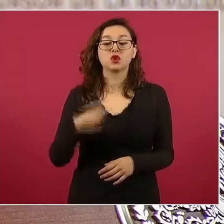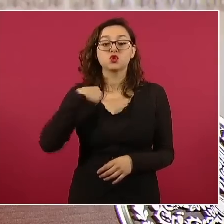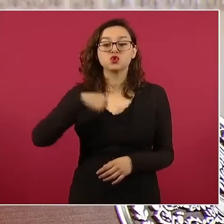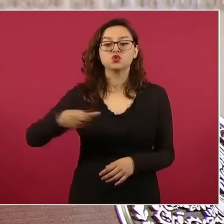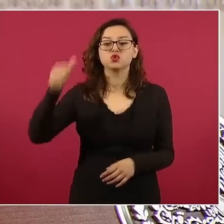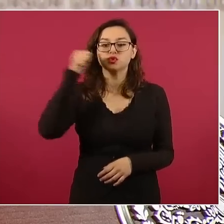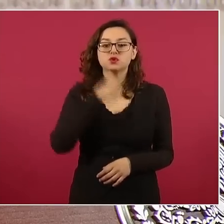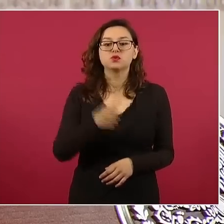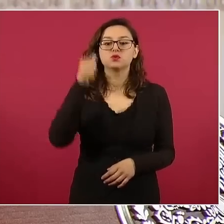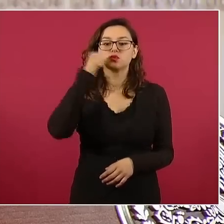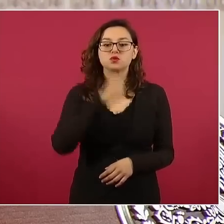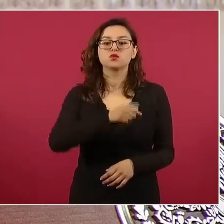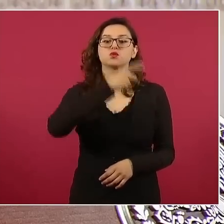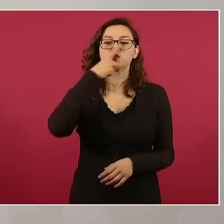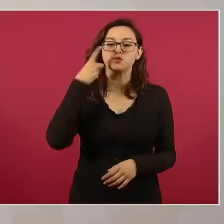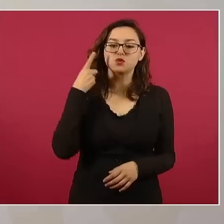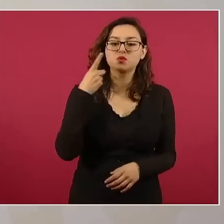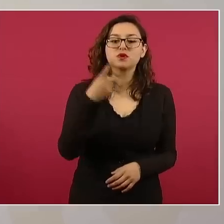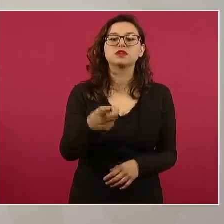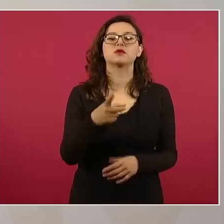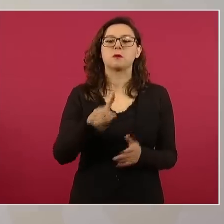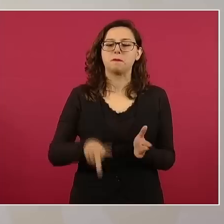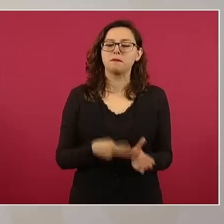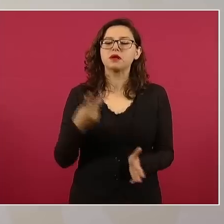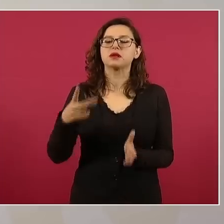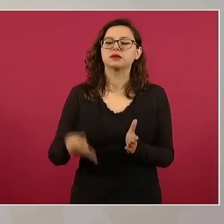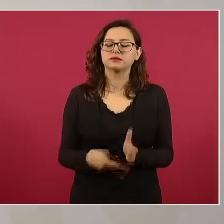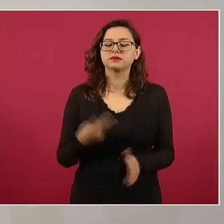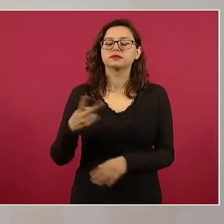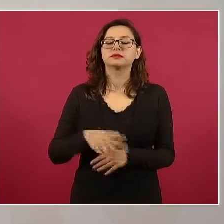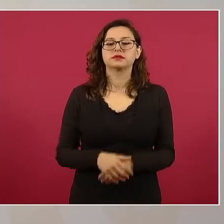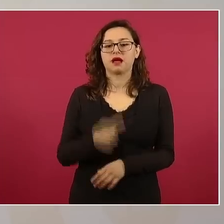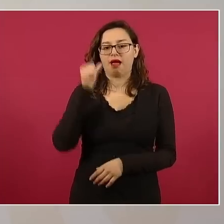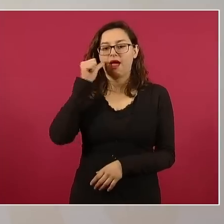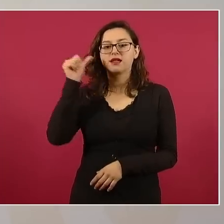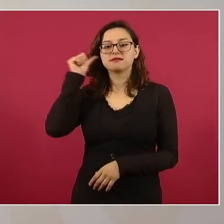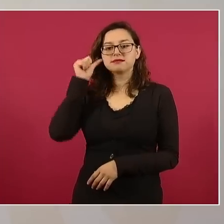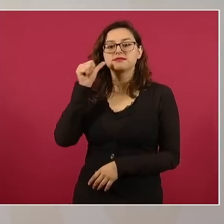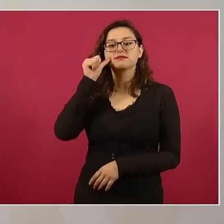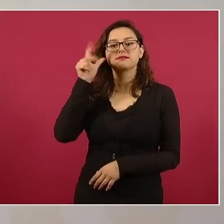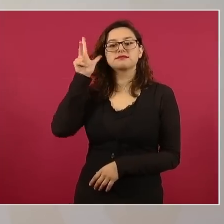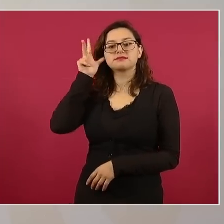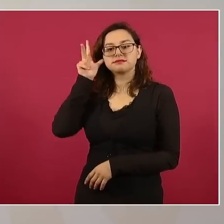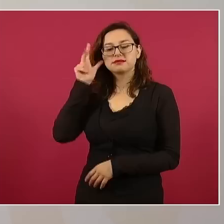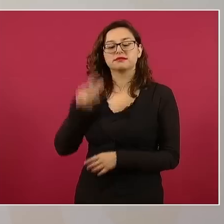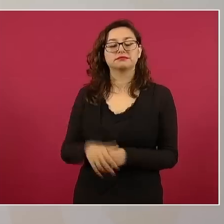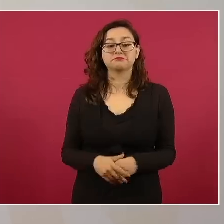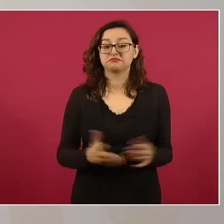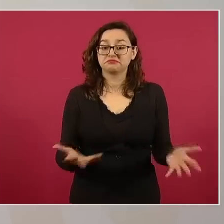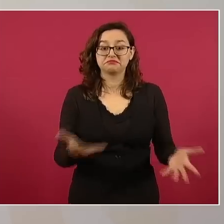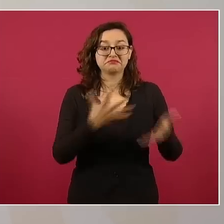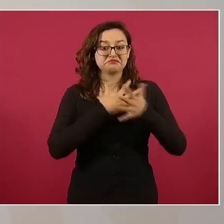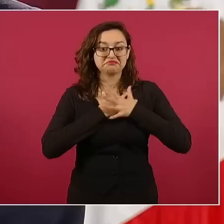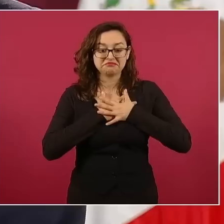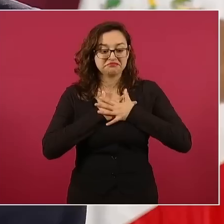me lo estuvieron recordando, que amor con amor se paga.